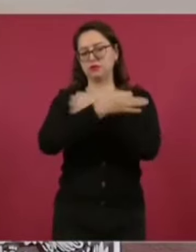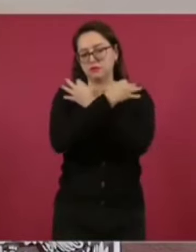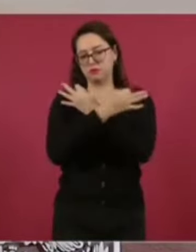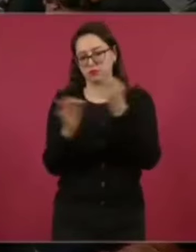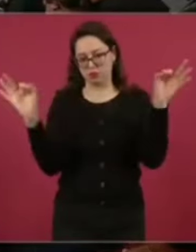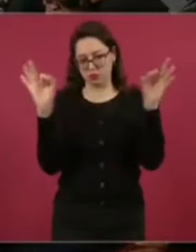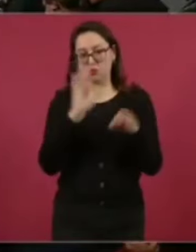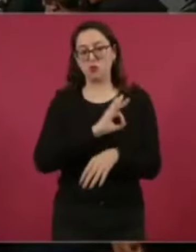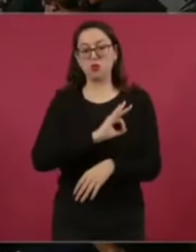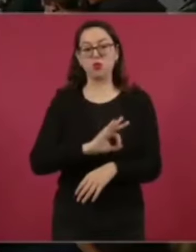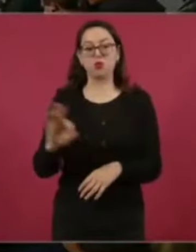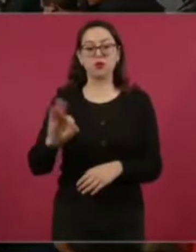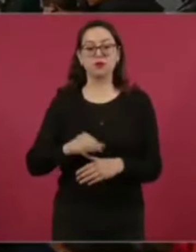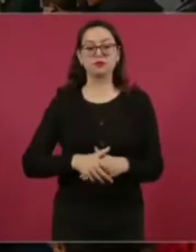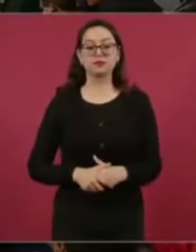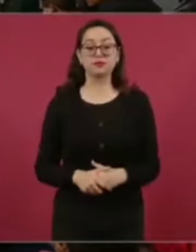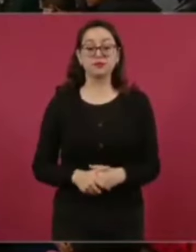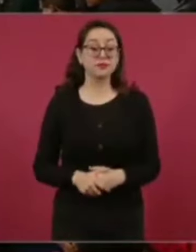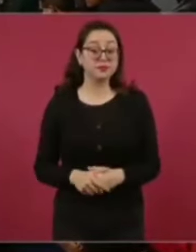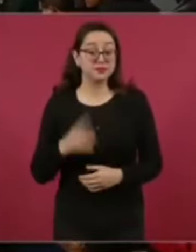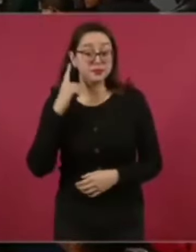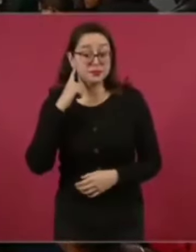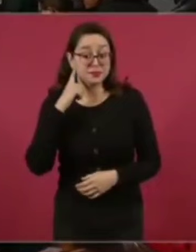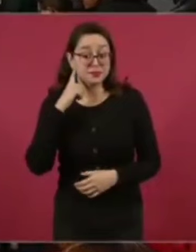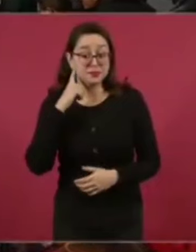ello. Eso sería cuanto, ¿Perdón?